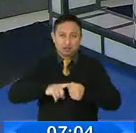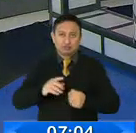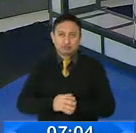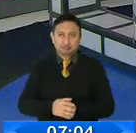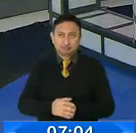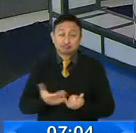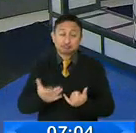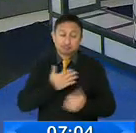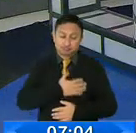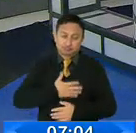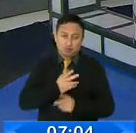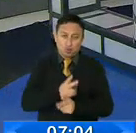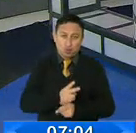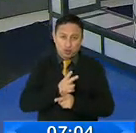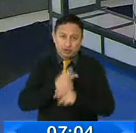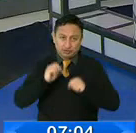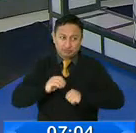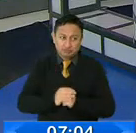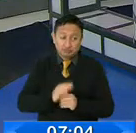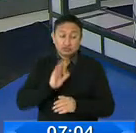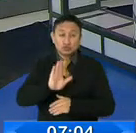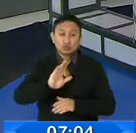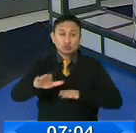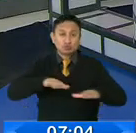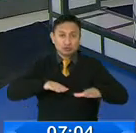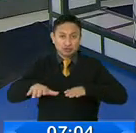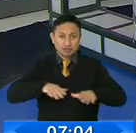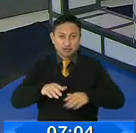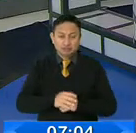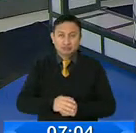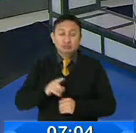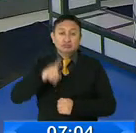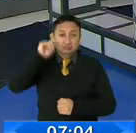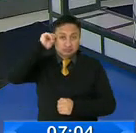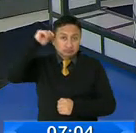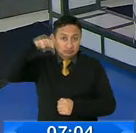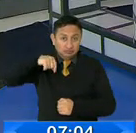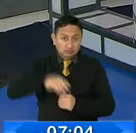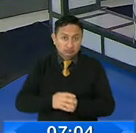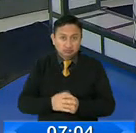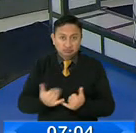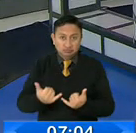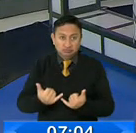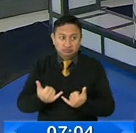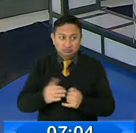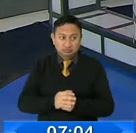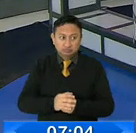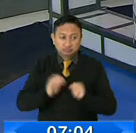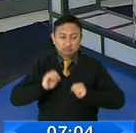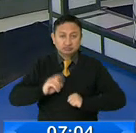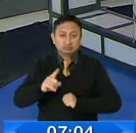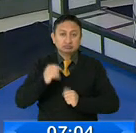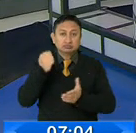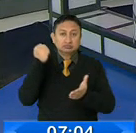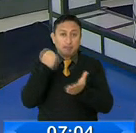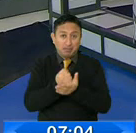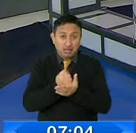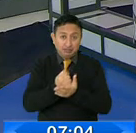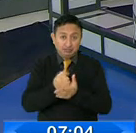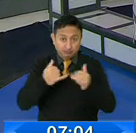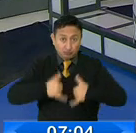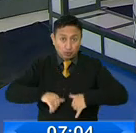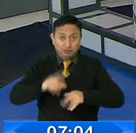así que a tomarlo en cuenta para todas las actividades que usted tiene, recuerde que todavía hay el sistema de restricción por placas y hay que